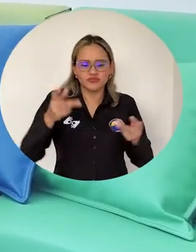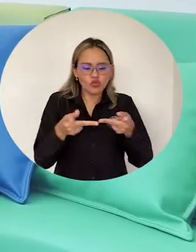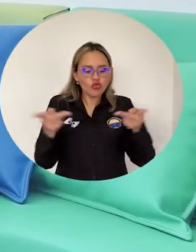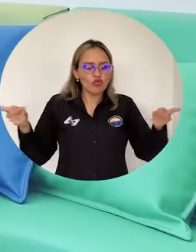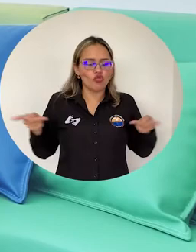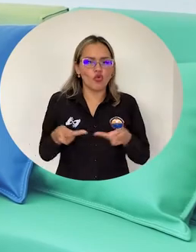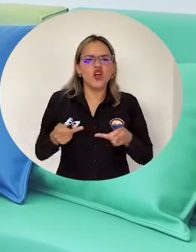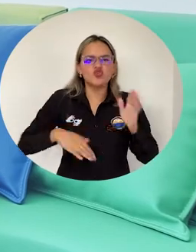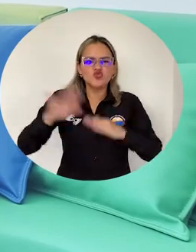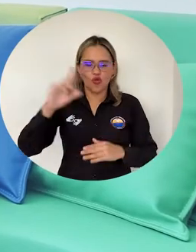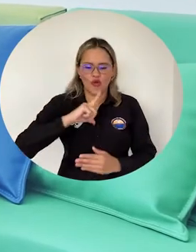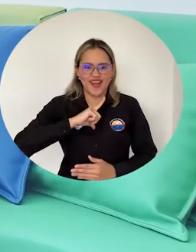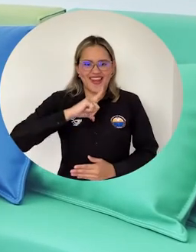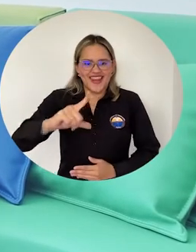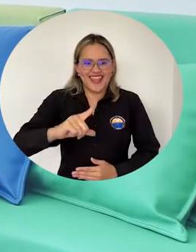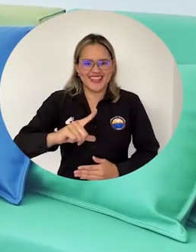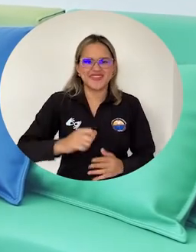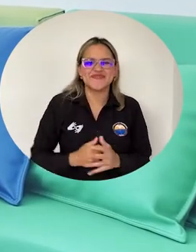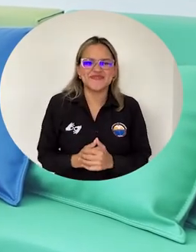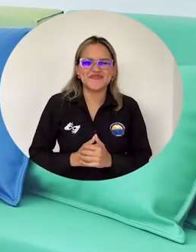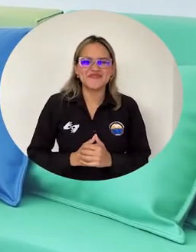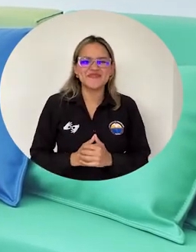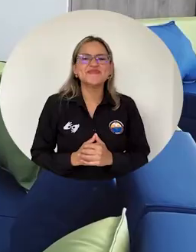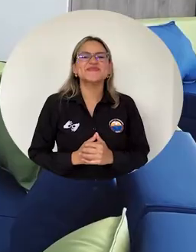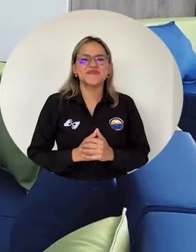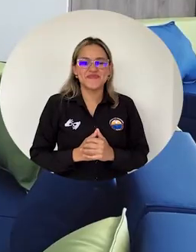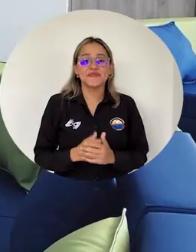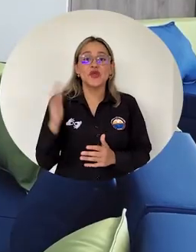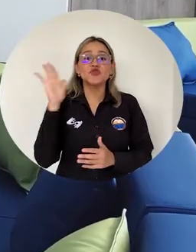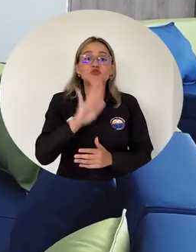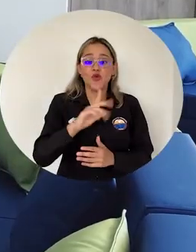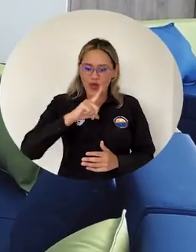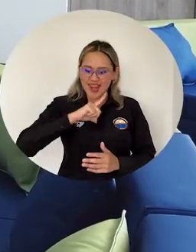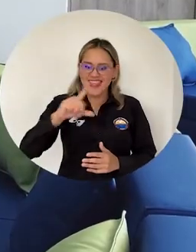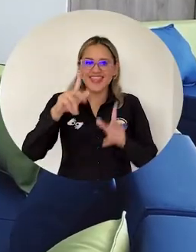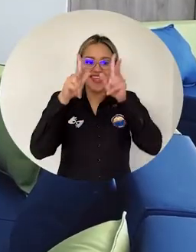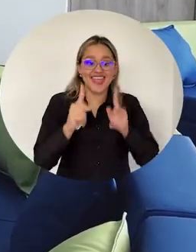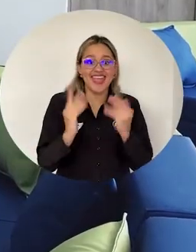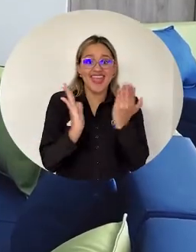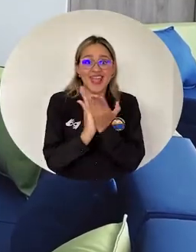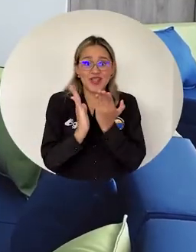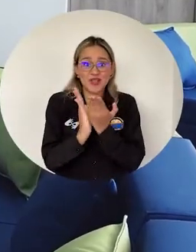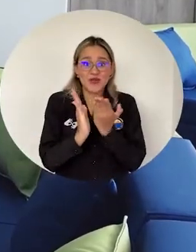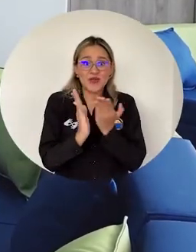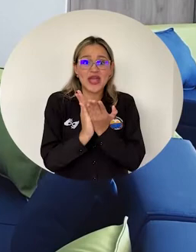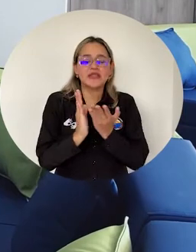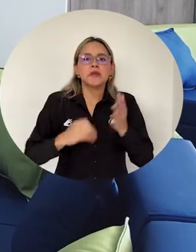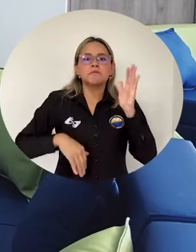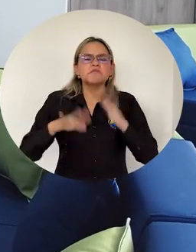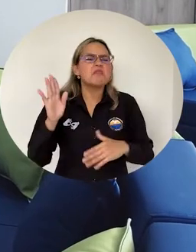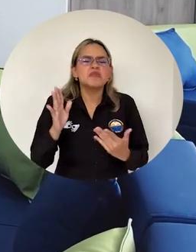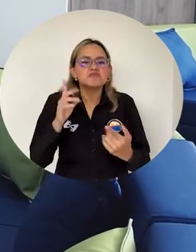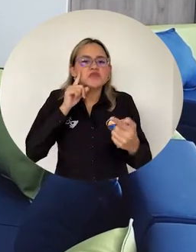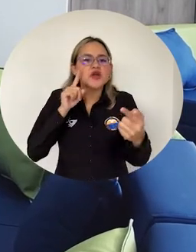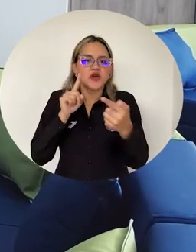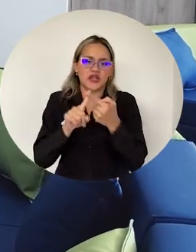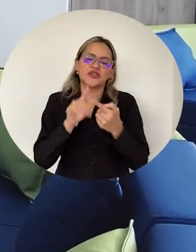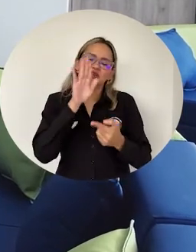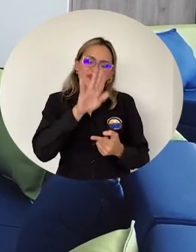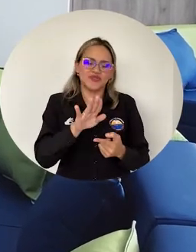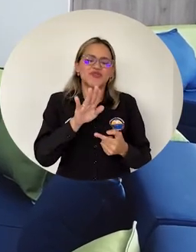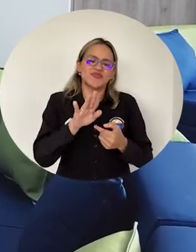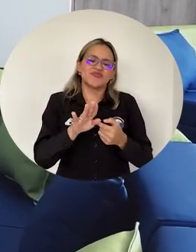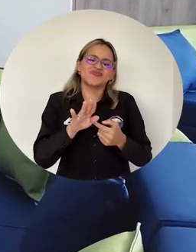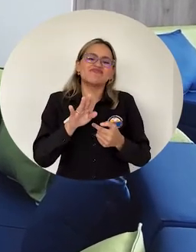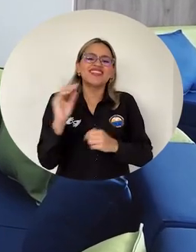ahora se conoce como el Centro para el Liderazgo Estudiantil El nuevo espacio de encuentro para los líderes estudiantiles fue dispuesto en el